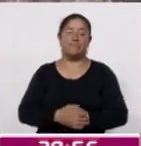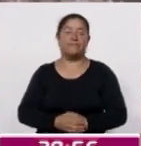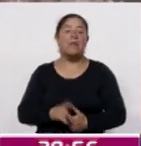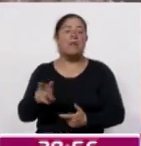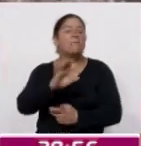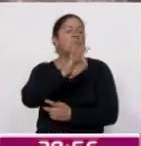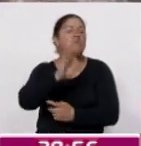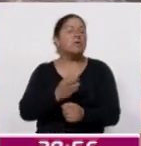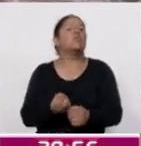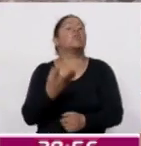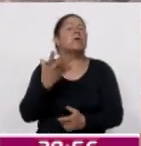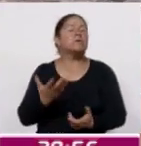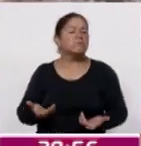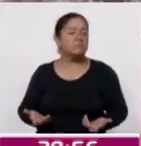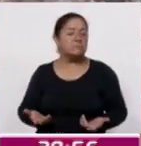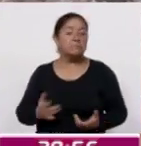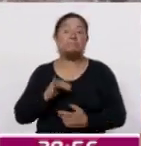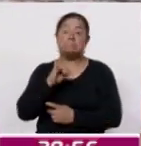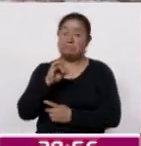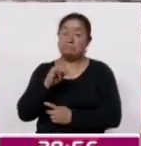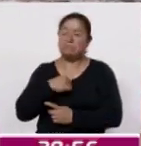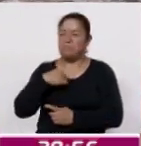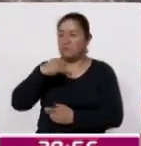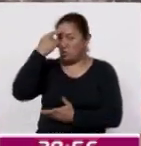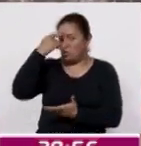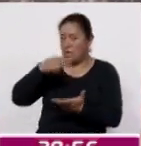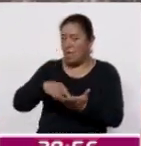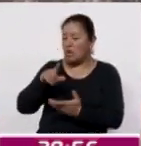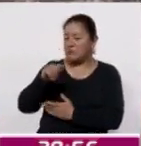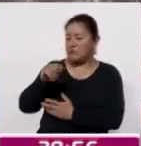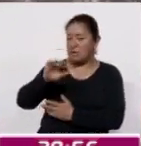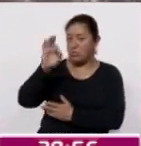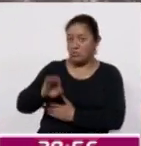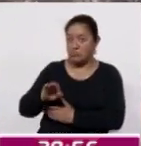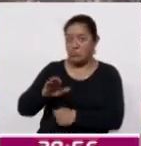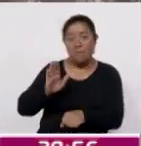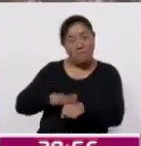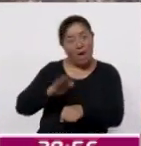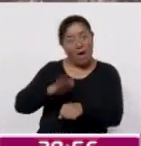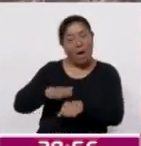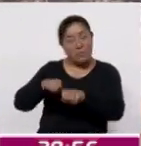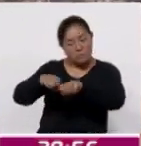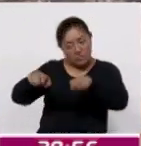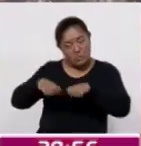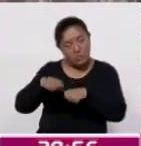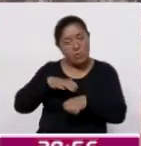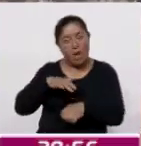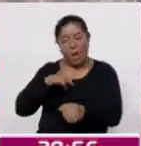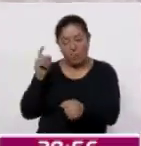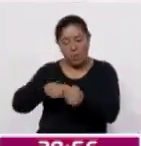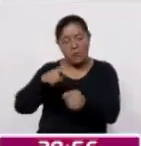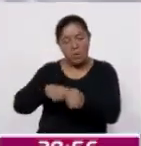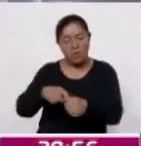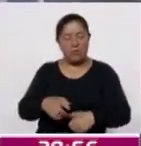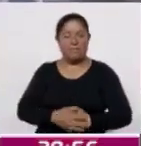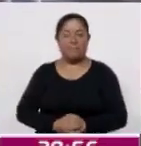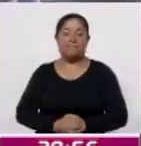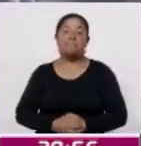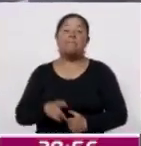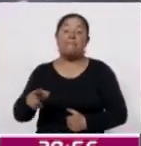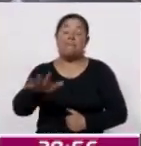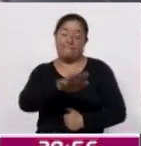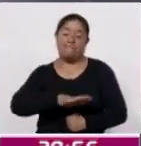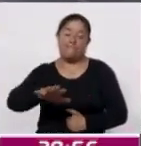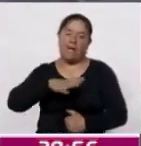incrementó con respecto al primer? Pues sí, yo creo que en un 70% sí se incrementó el número de equipos. El